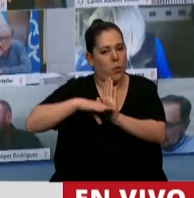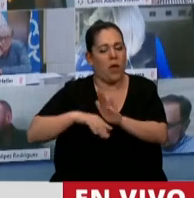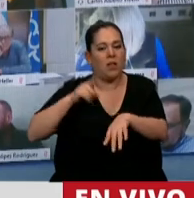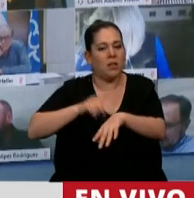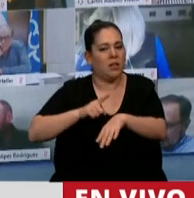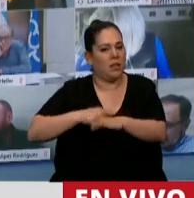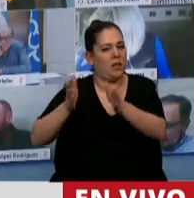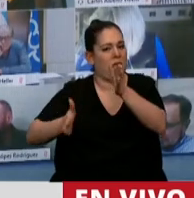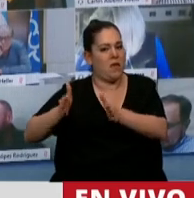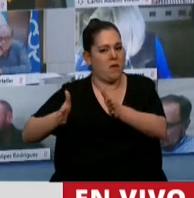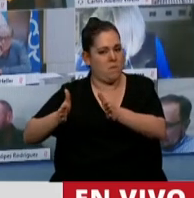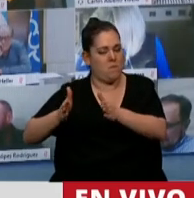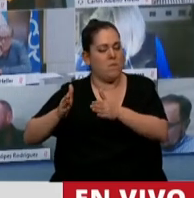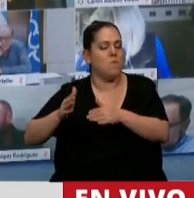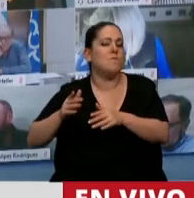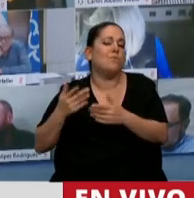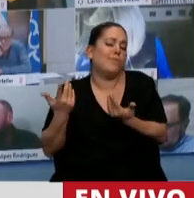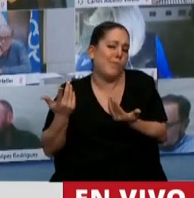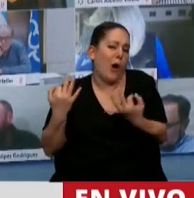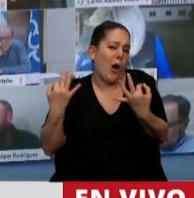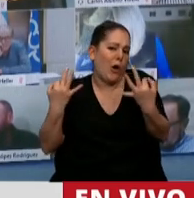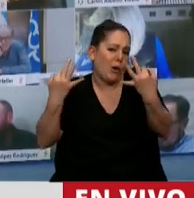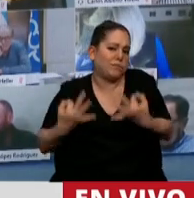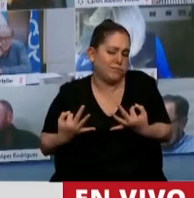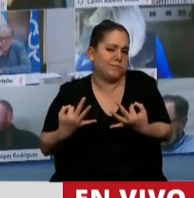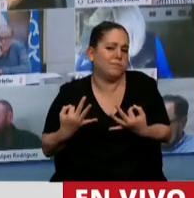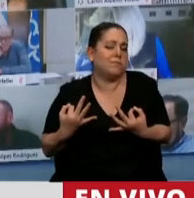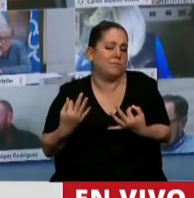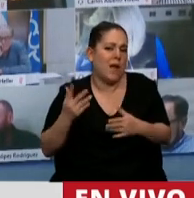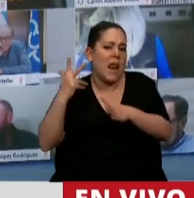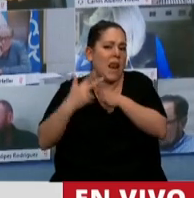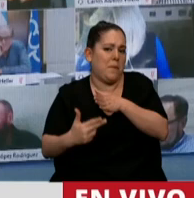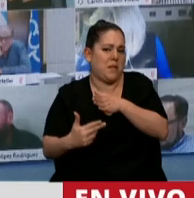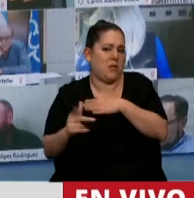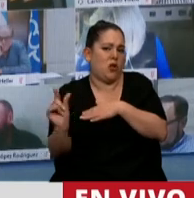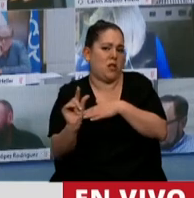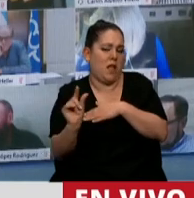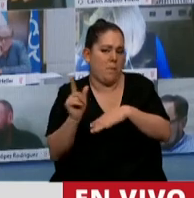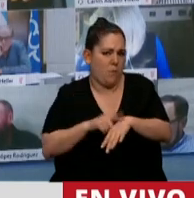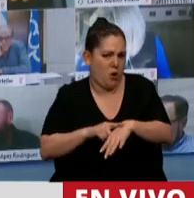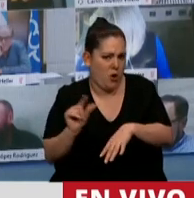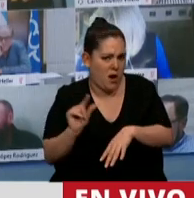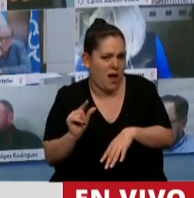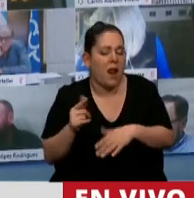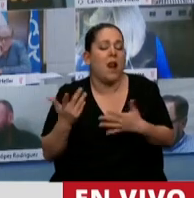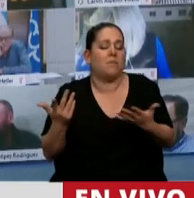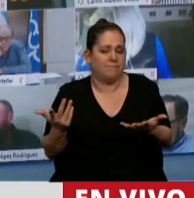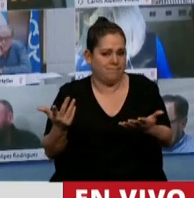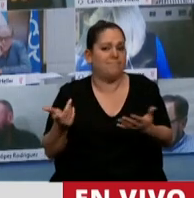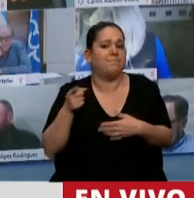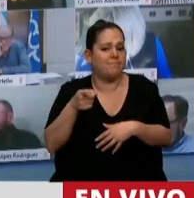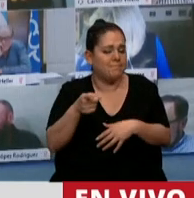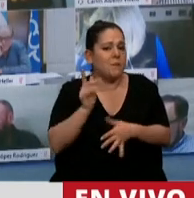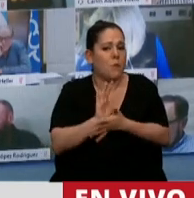limitación temporal. Plazo razonable y limitación temporal. La razonabilidad estaba dada por la